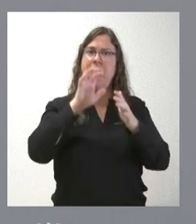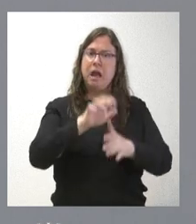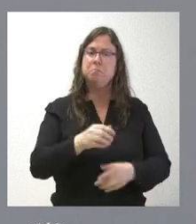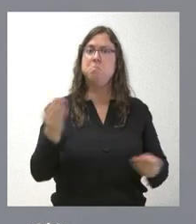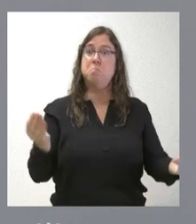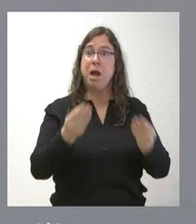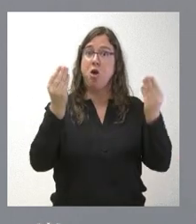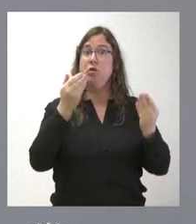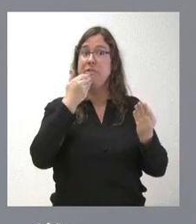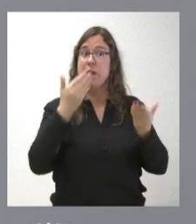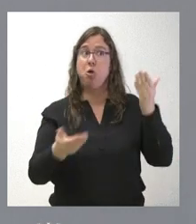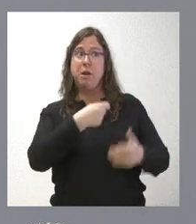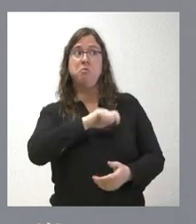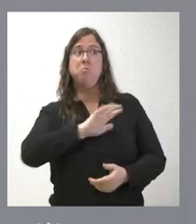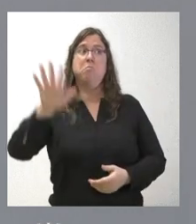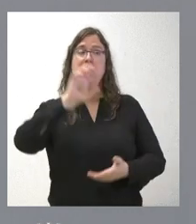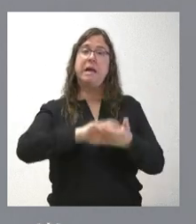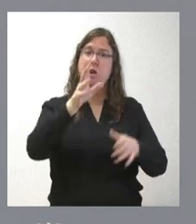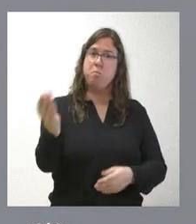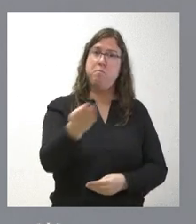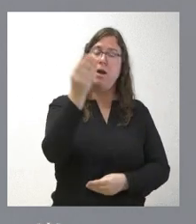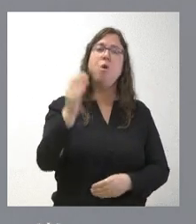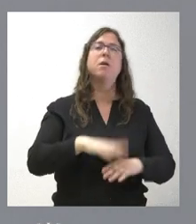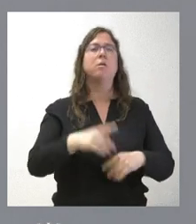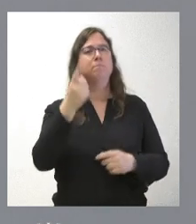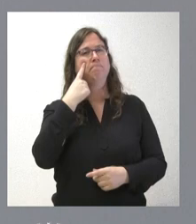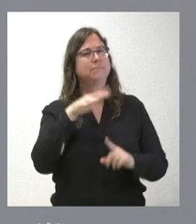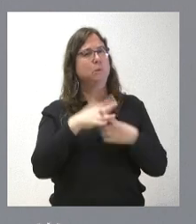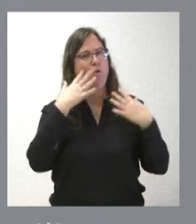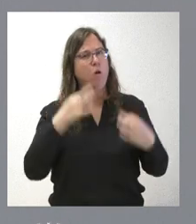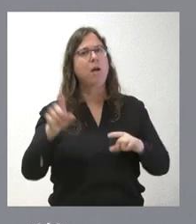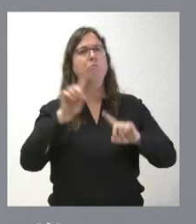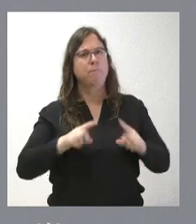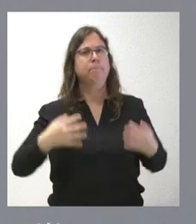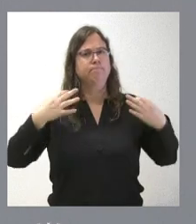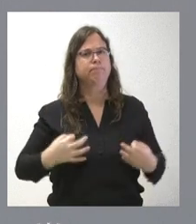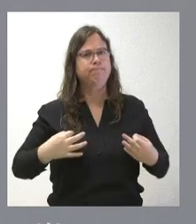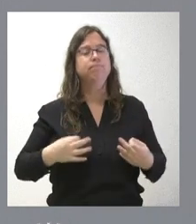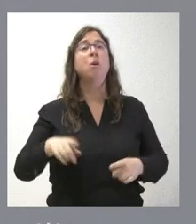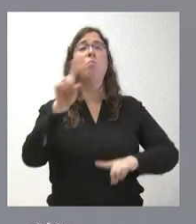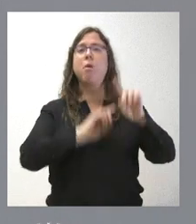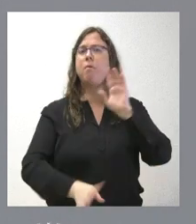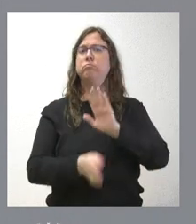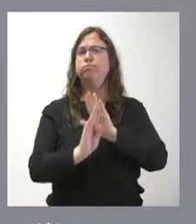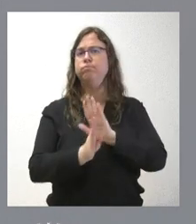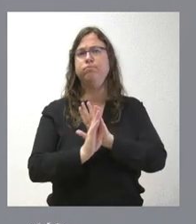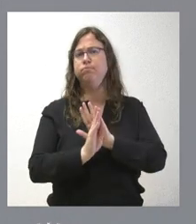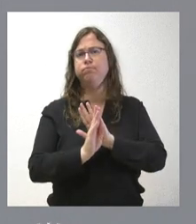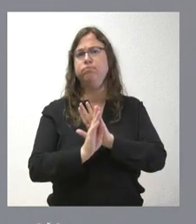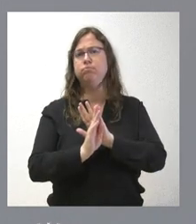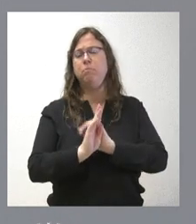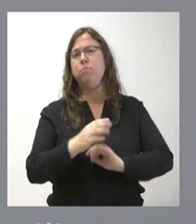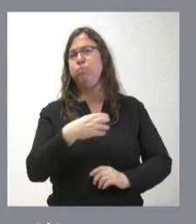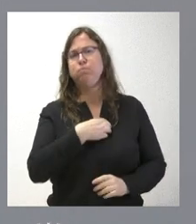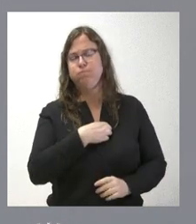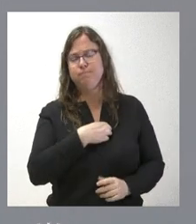mejor que en el conjunto nacional, no podemos perder de vista que hay una realidad de un problema serio y, mientras este problema subsista, nosotros no podemos,